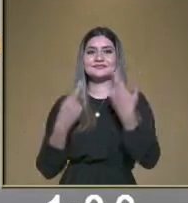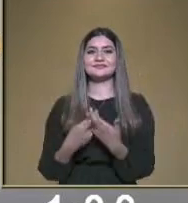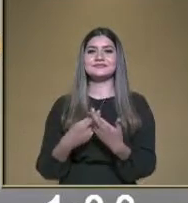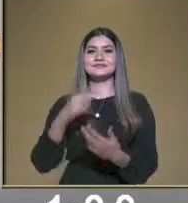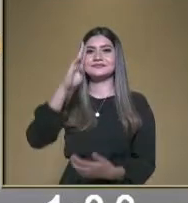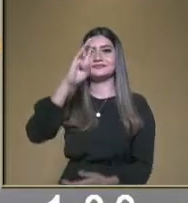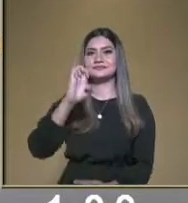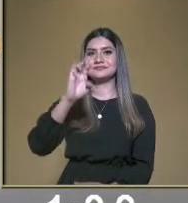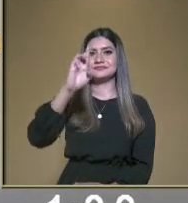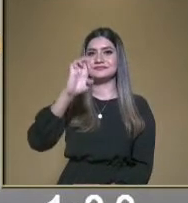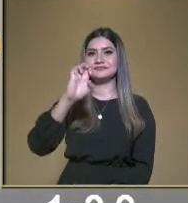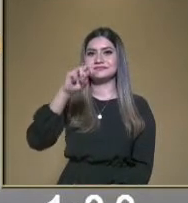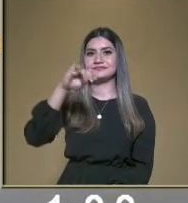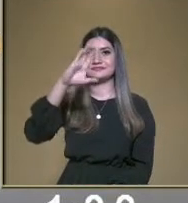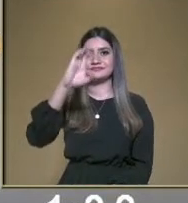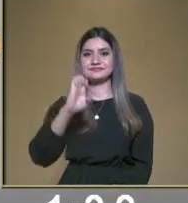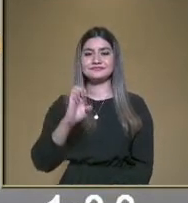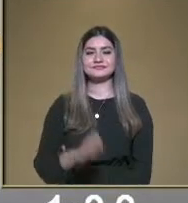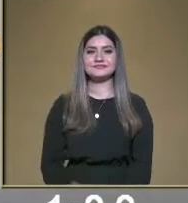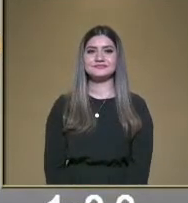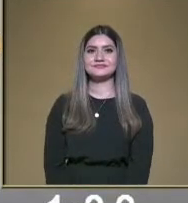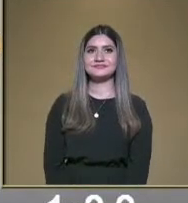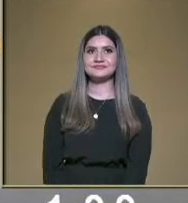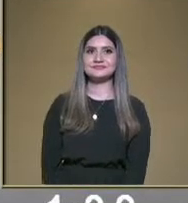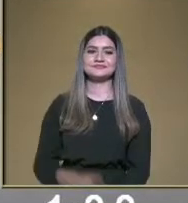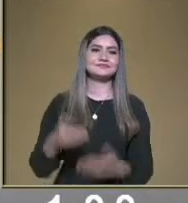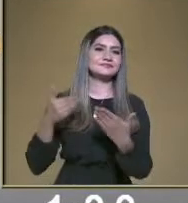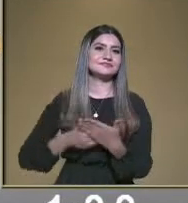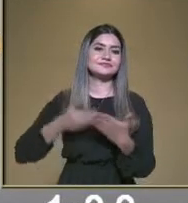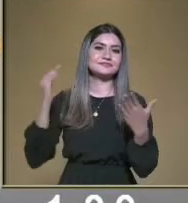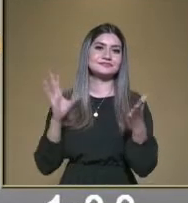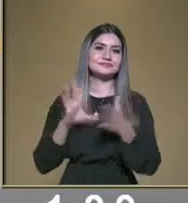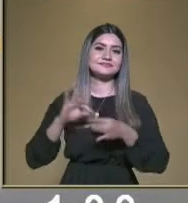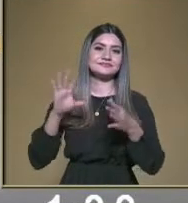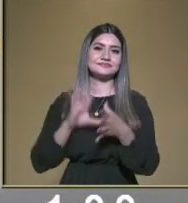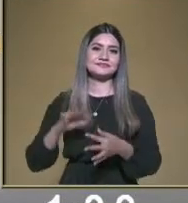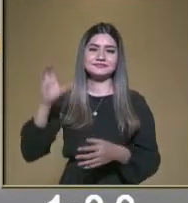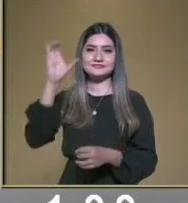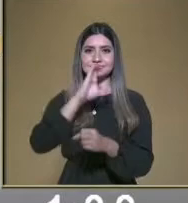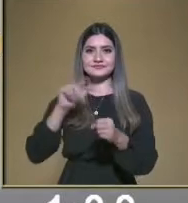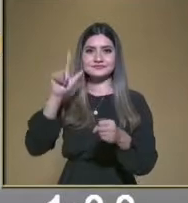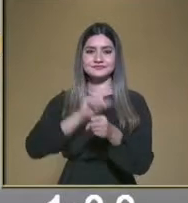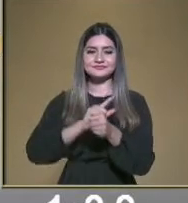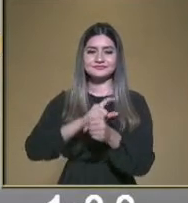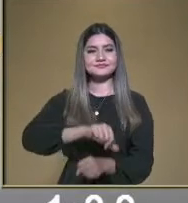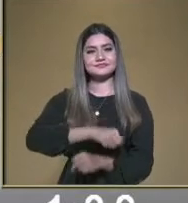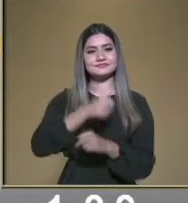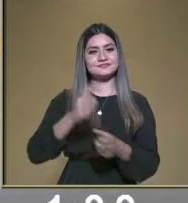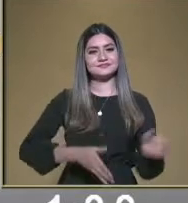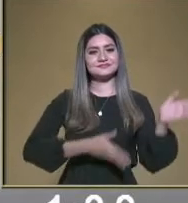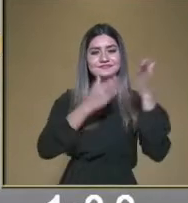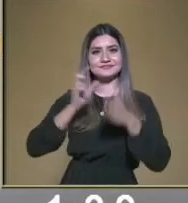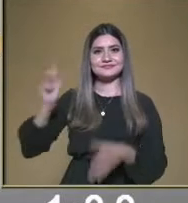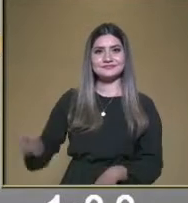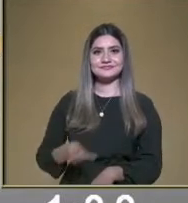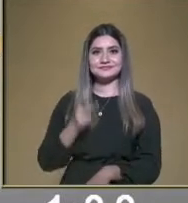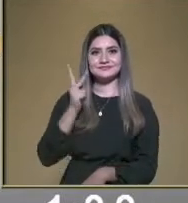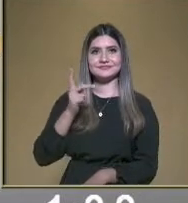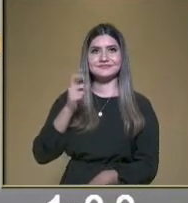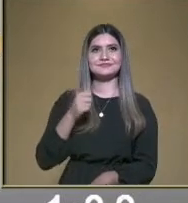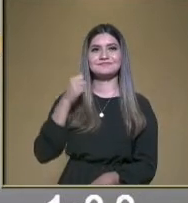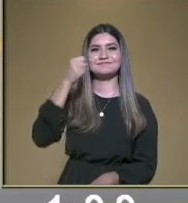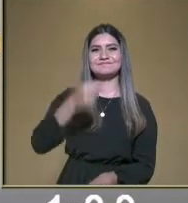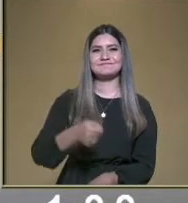Berenice. Como el profesor Rosalino ya nos platicó acerca de los mixtecos, bueno, aquí le voy a hacer una pregunta. A ver, ¿qué significa